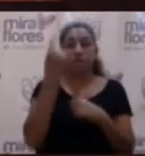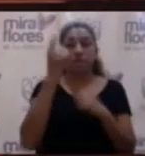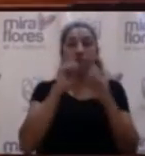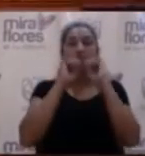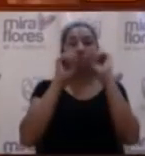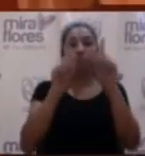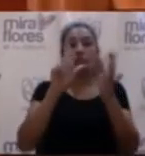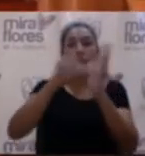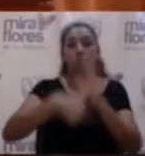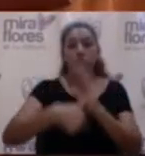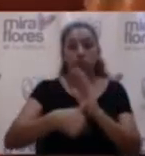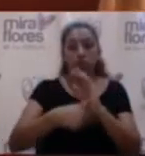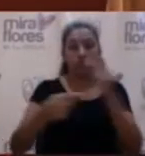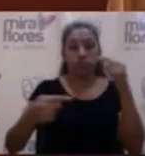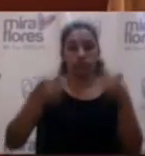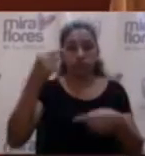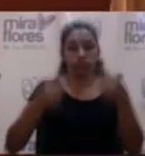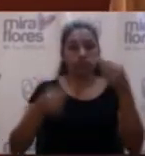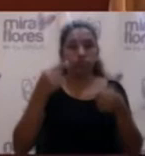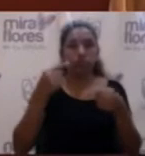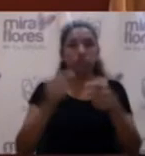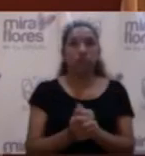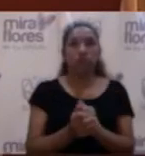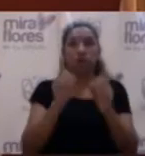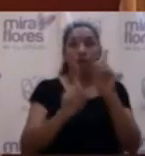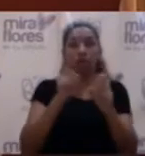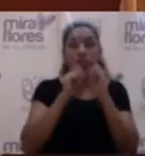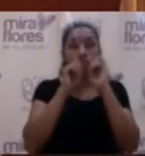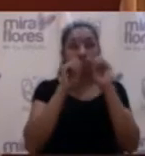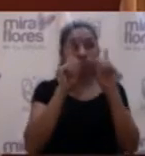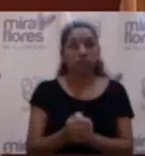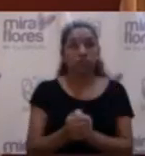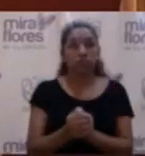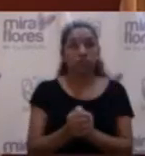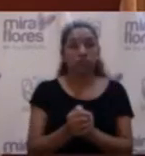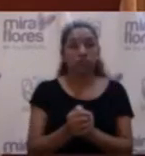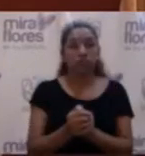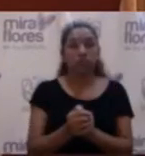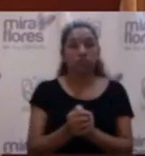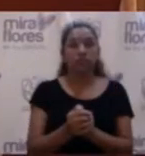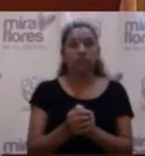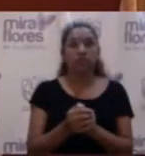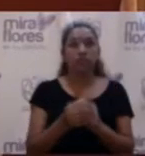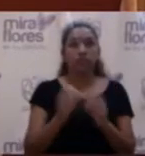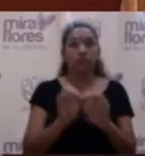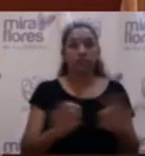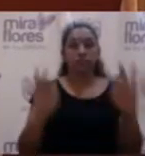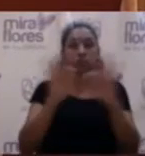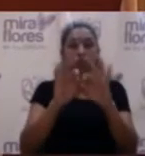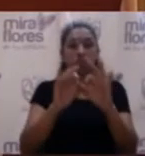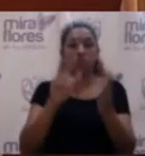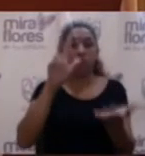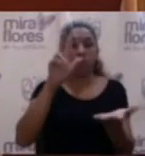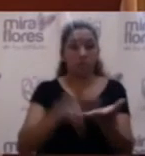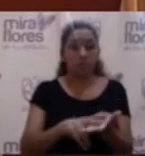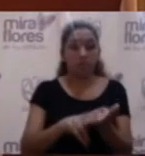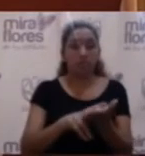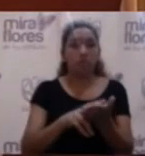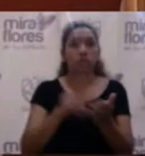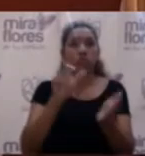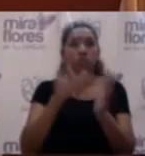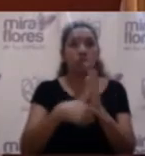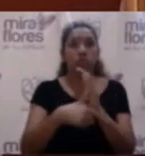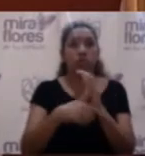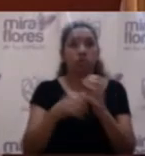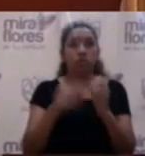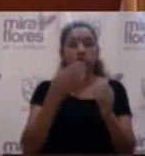en todo caso, el debate. Si hay alguna pregunta, ofrezco el uso de la palabra. Yo sé que esto viene con un dictamen aprobatorio, pero sin perjuicio